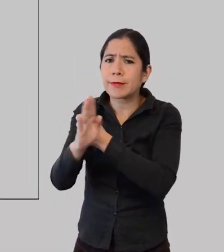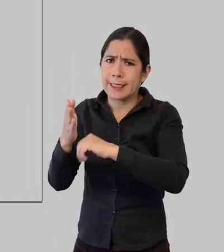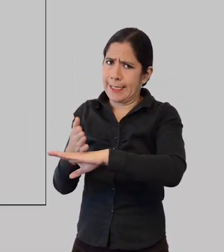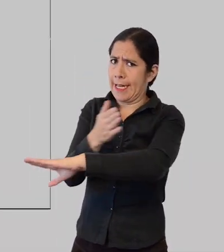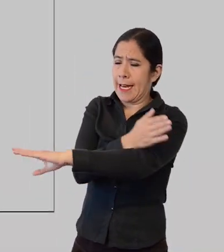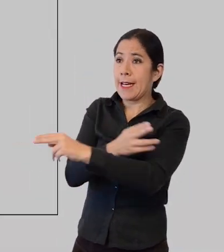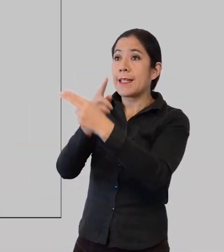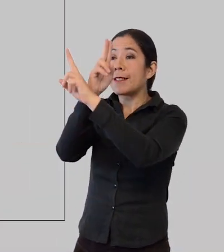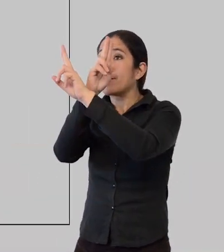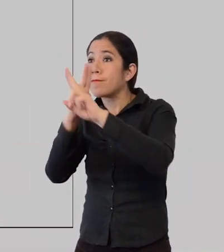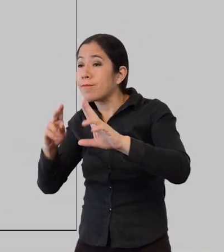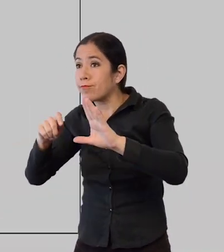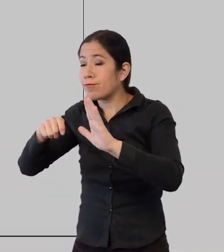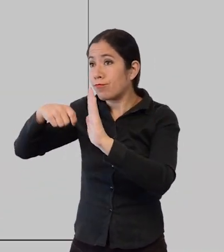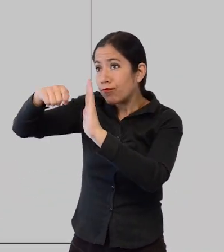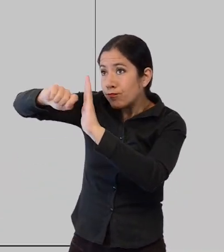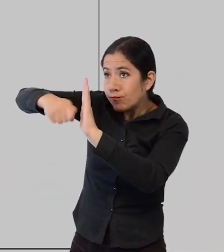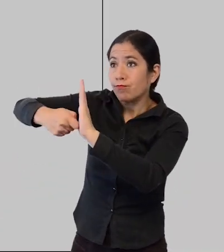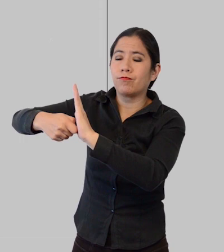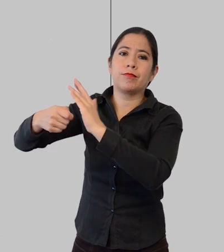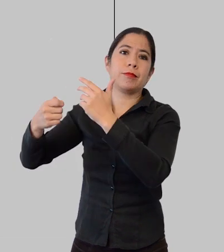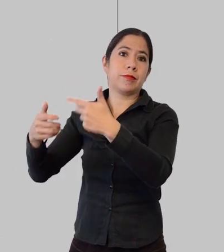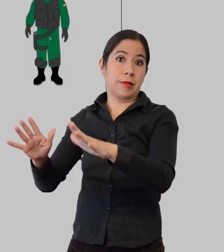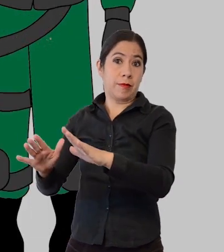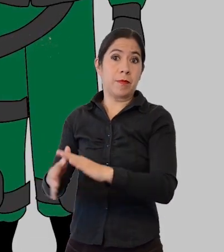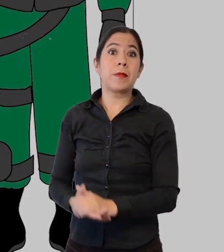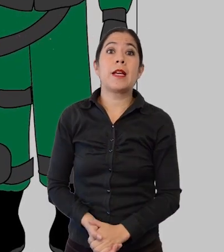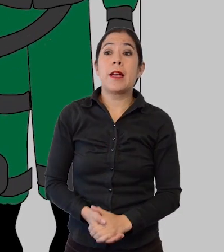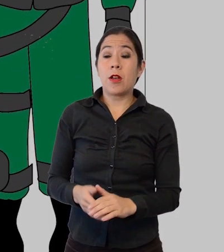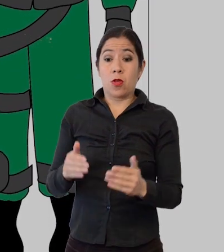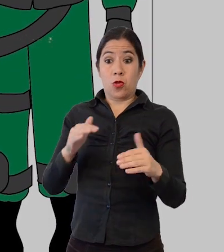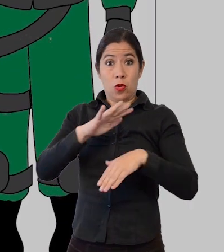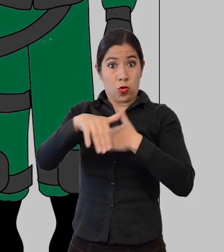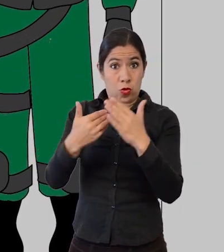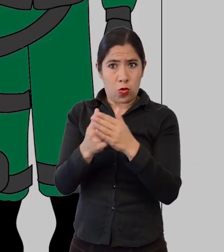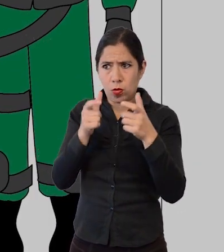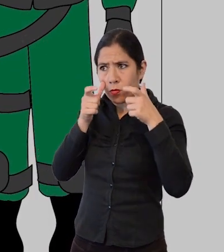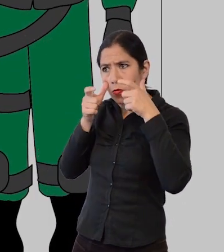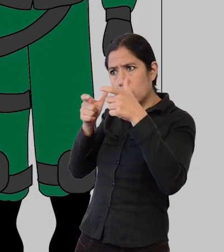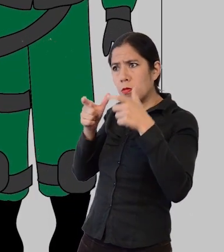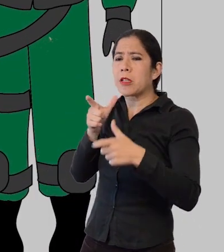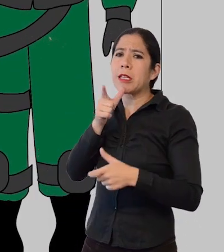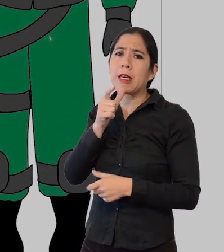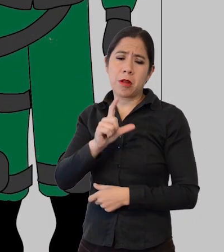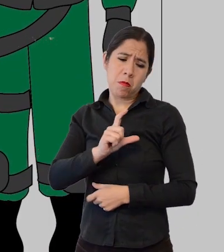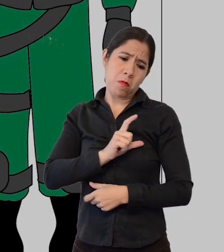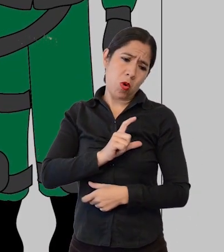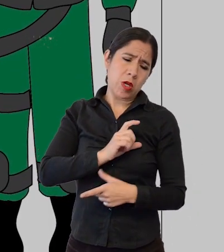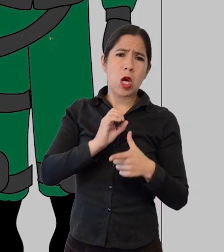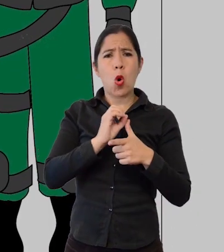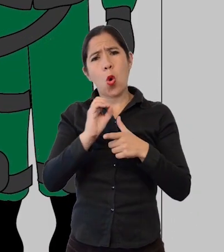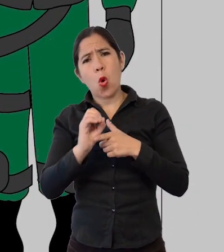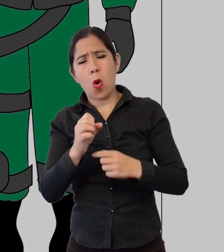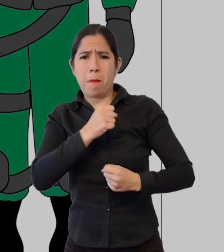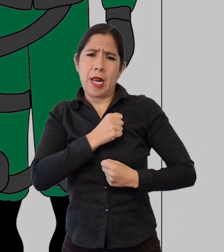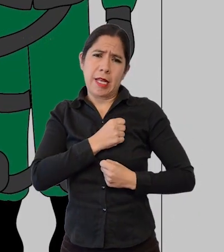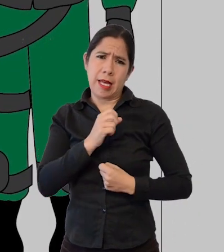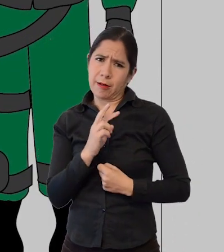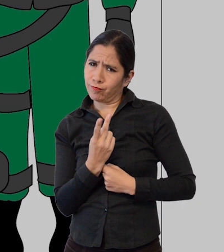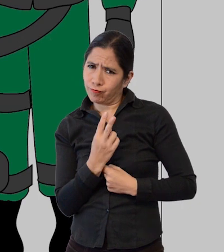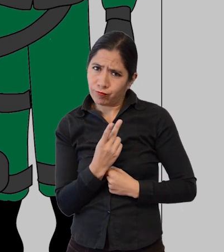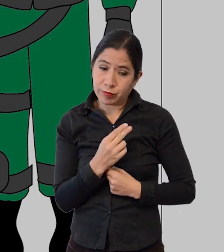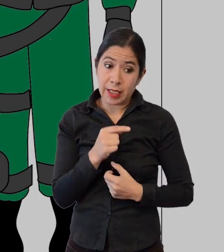anterioridad, asegurado y precintado. Todo esto bajo resguardo de personal policial o militar,